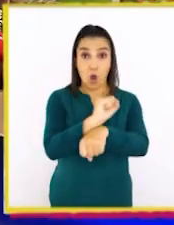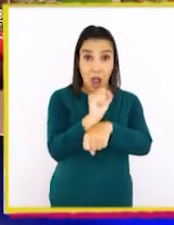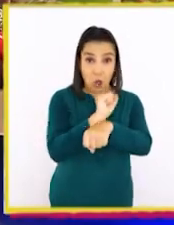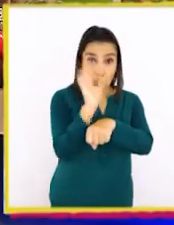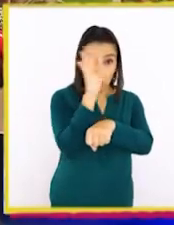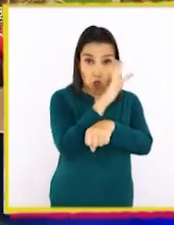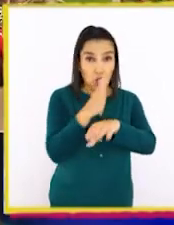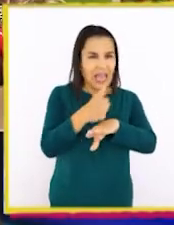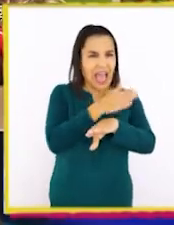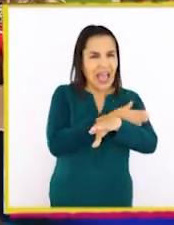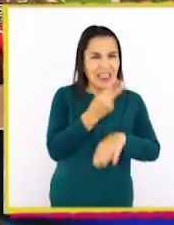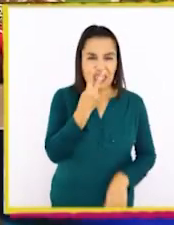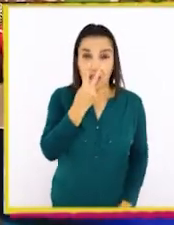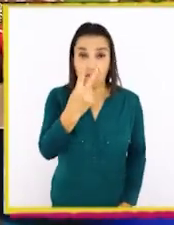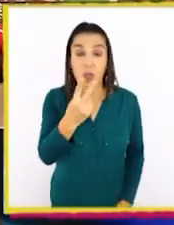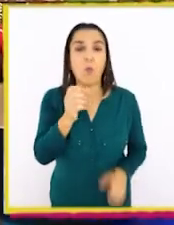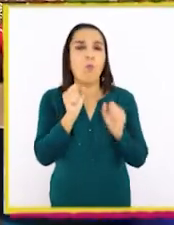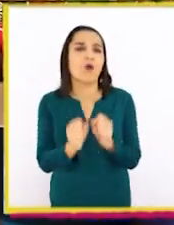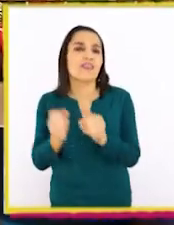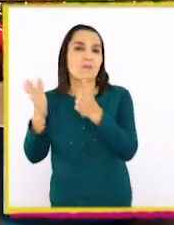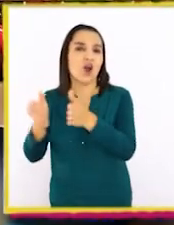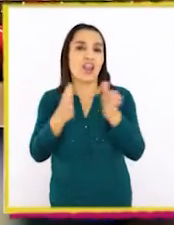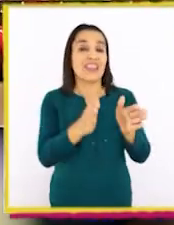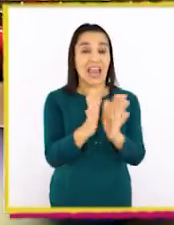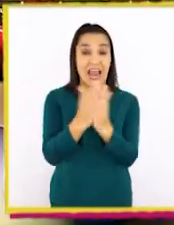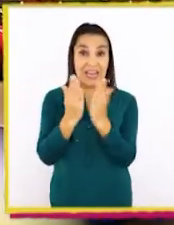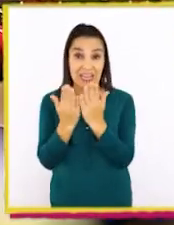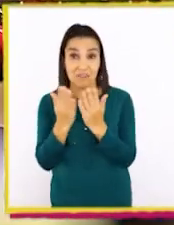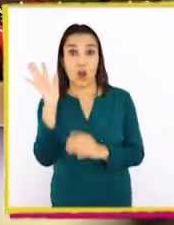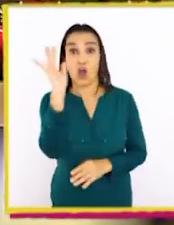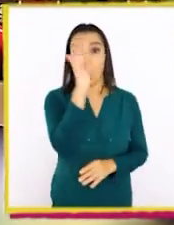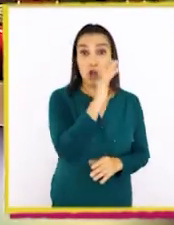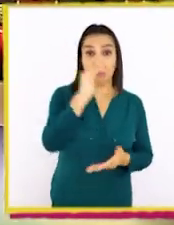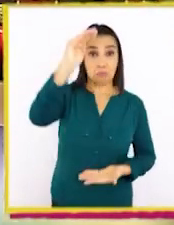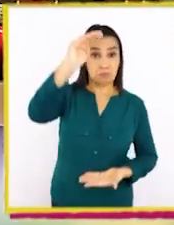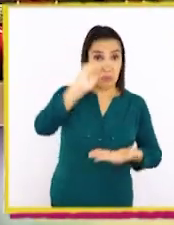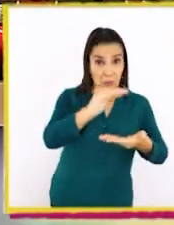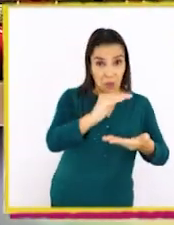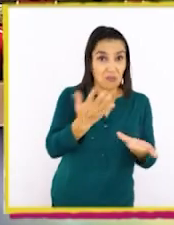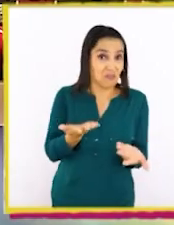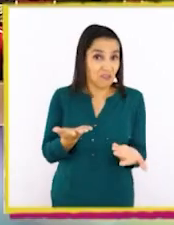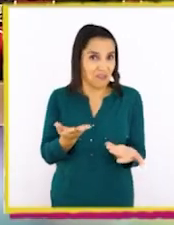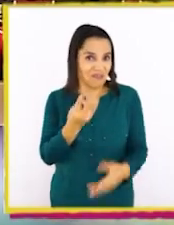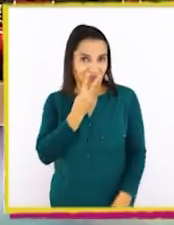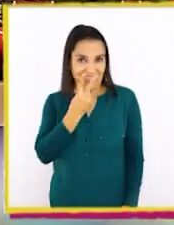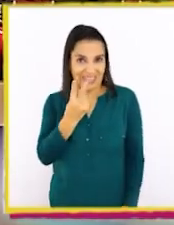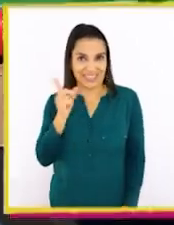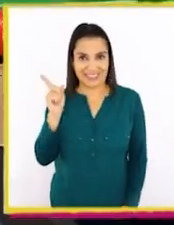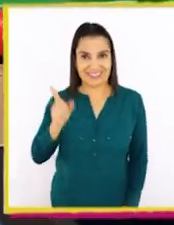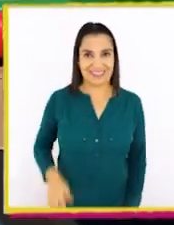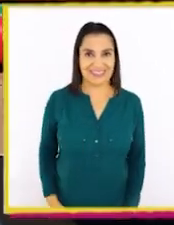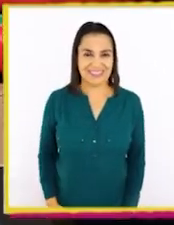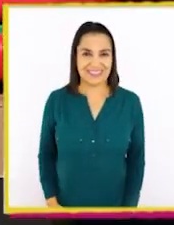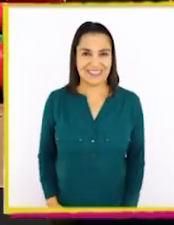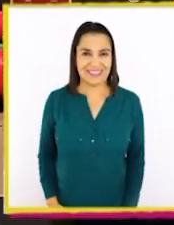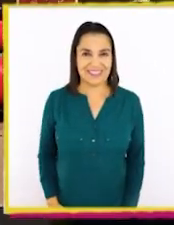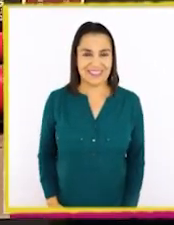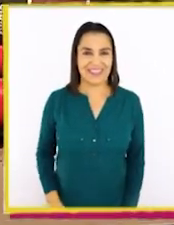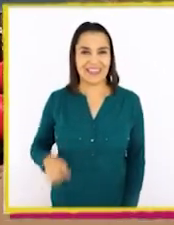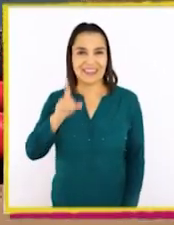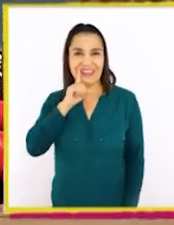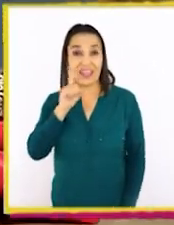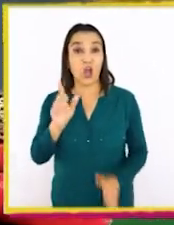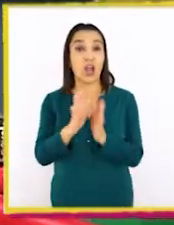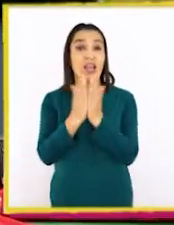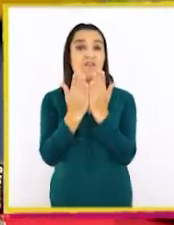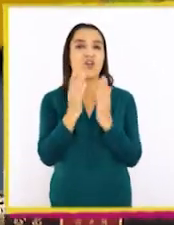colores que vimos. Podemos organizar los libros por color y tamaño. Miren. Aquí tengo